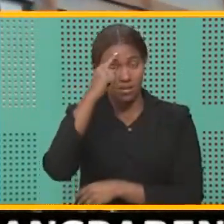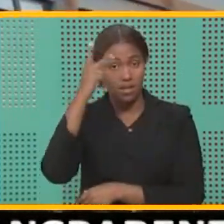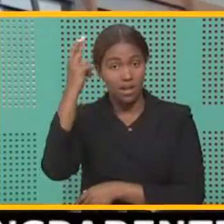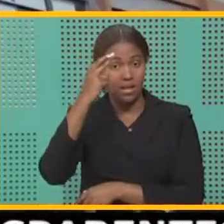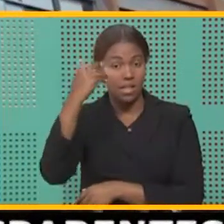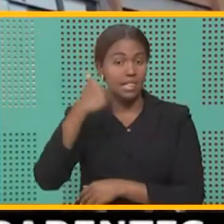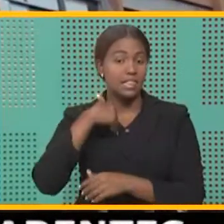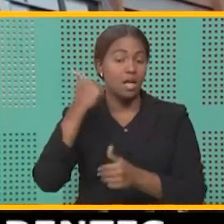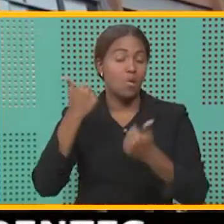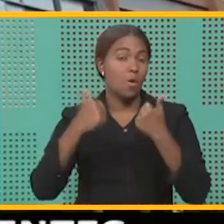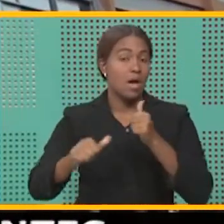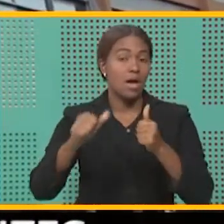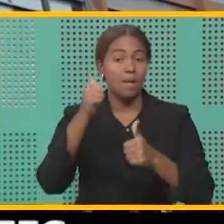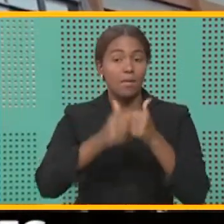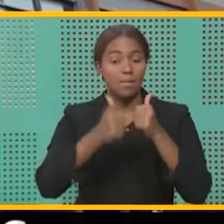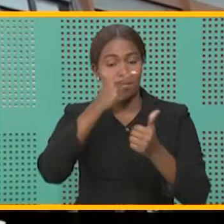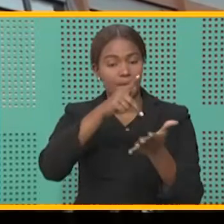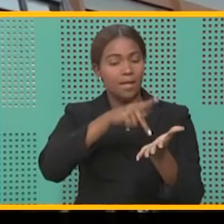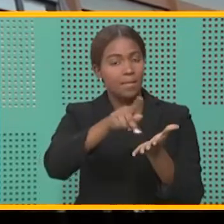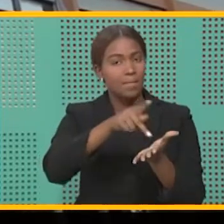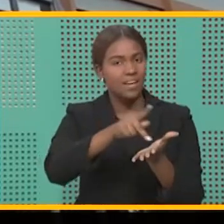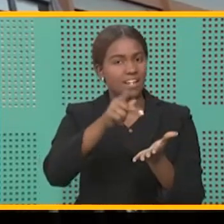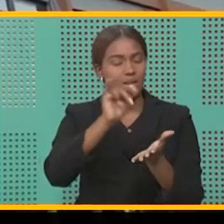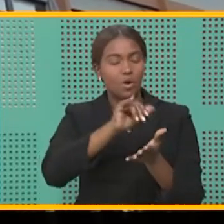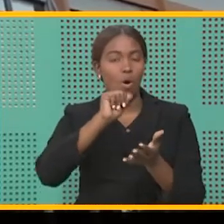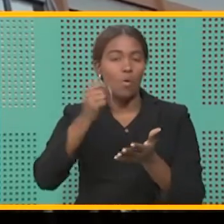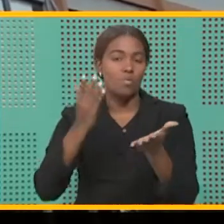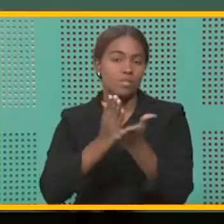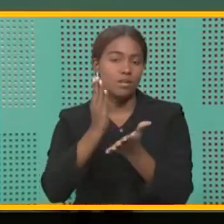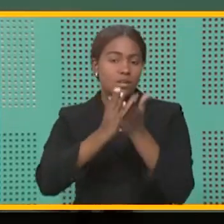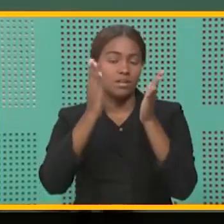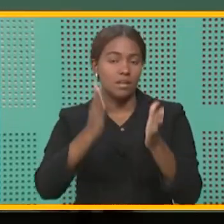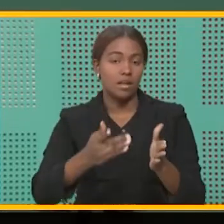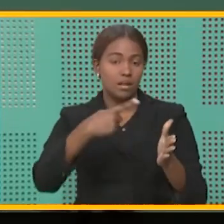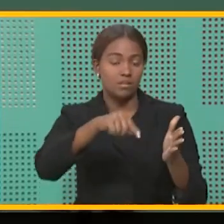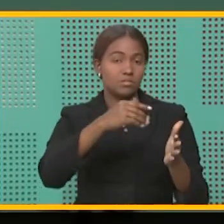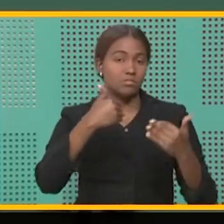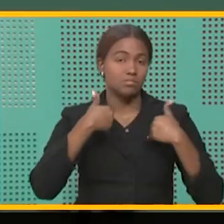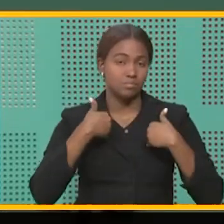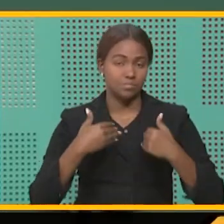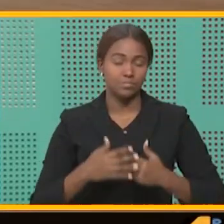sufran ninguna merma en sus salarios y otros derechos que les correspondan.